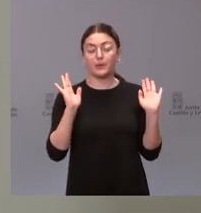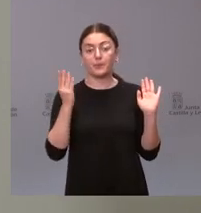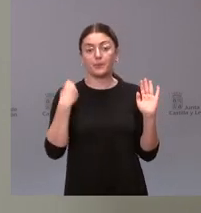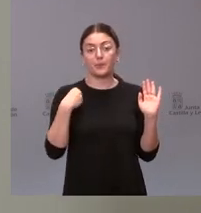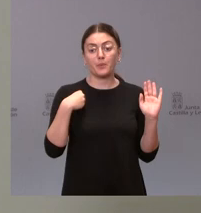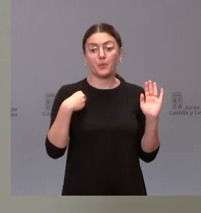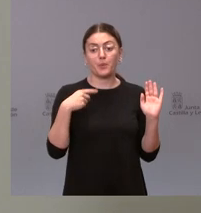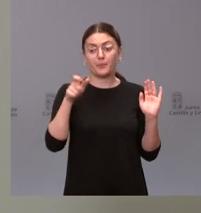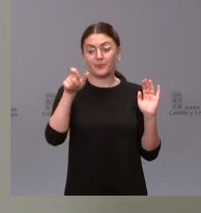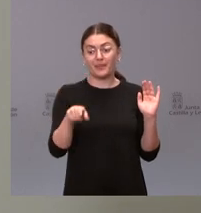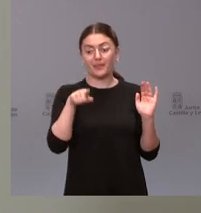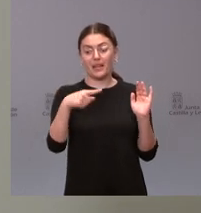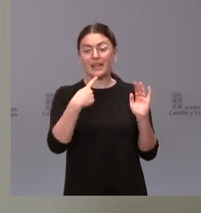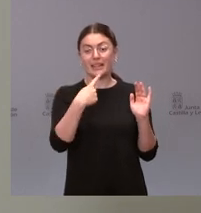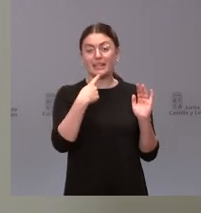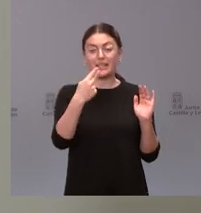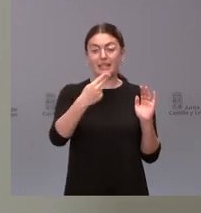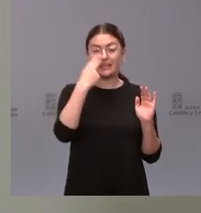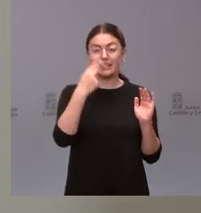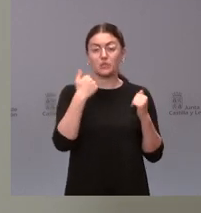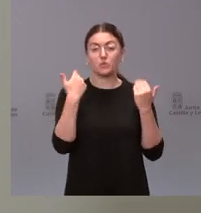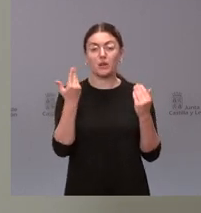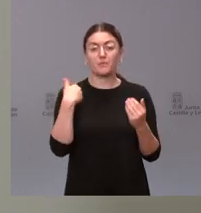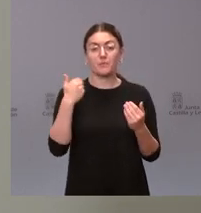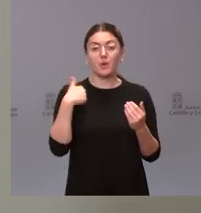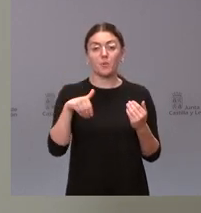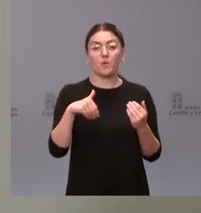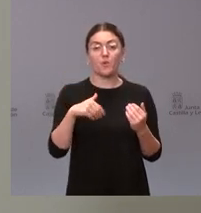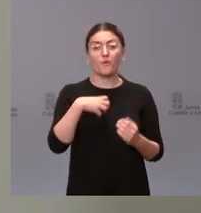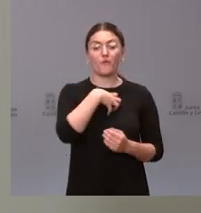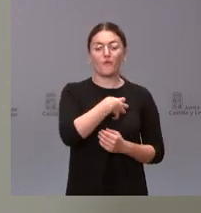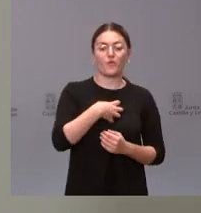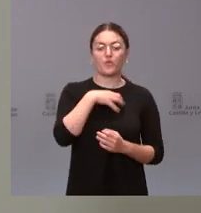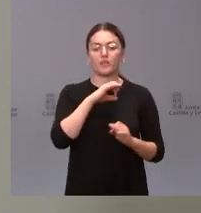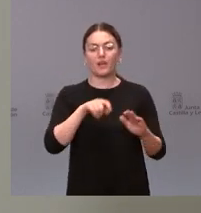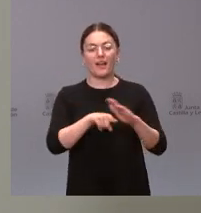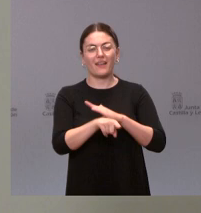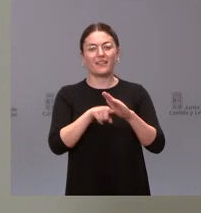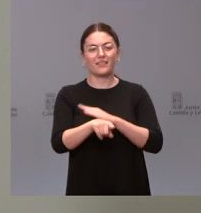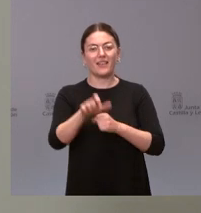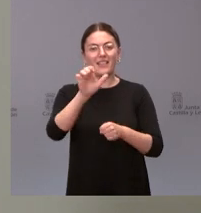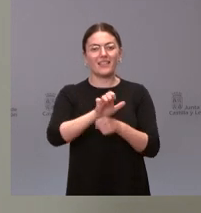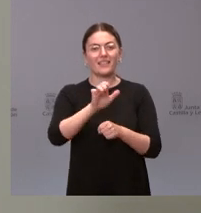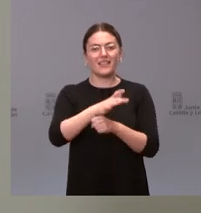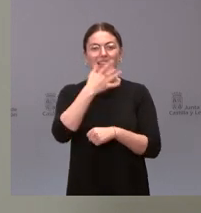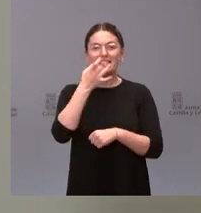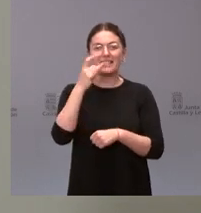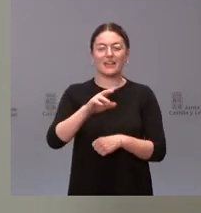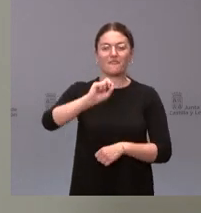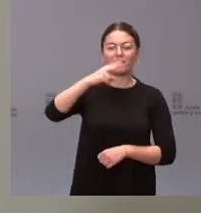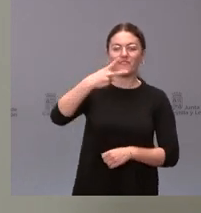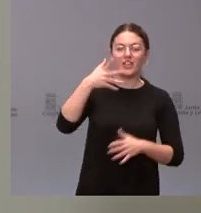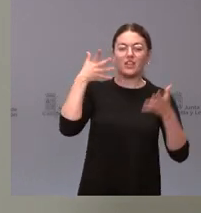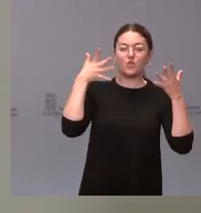nos ha manifestado como interés es acumular las funciones de gerente del ECIL en el vice consejero de la consejería